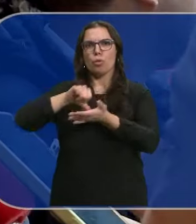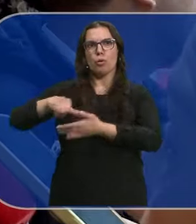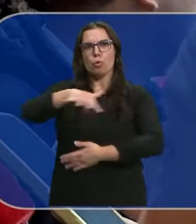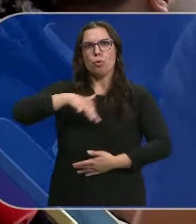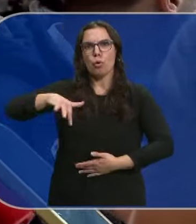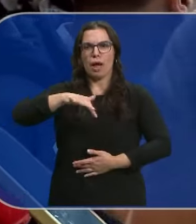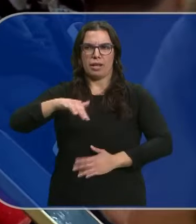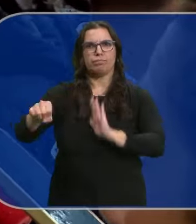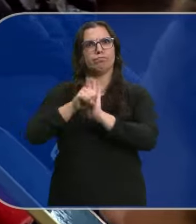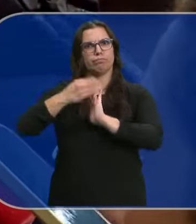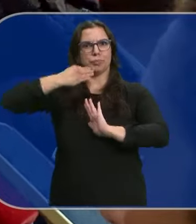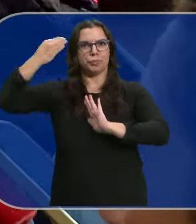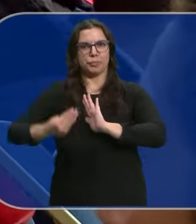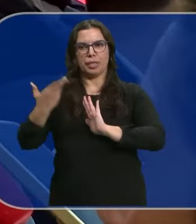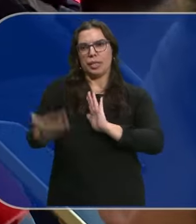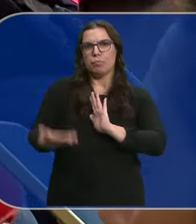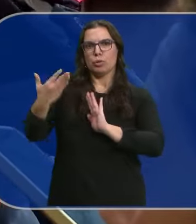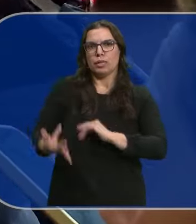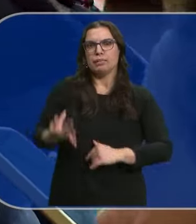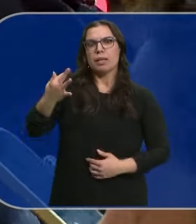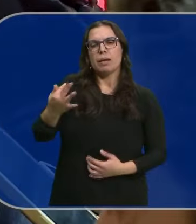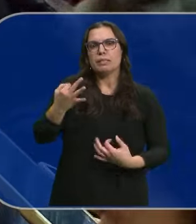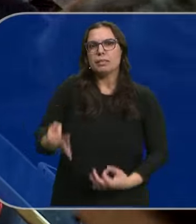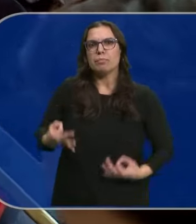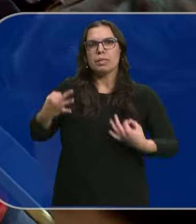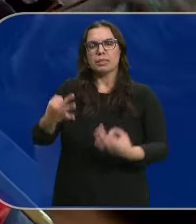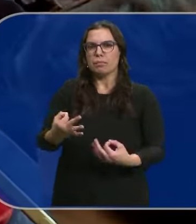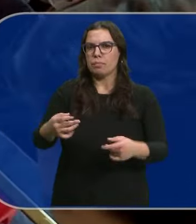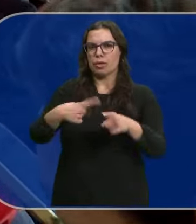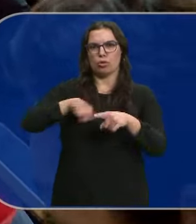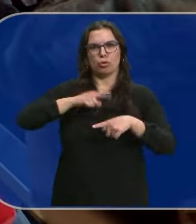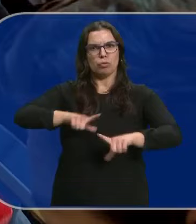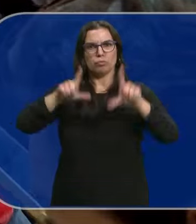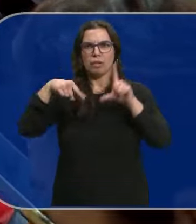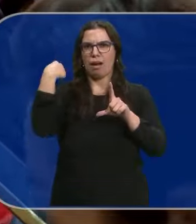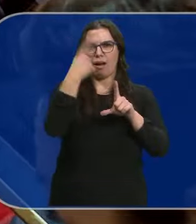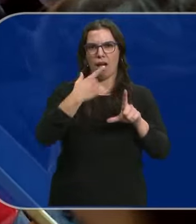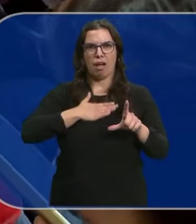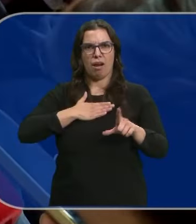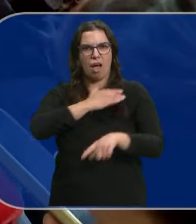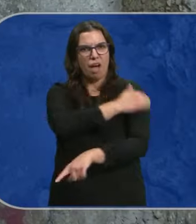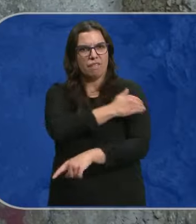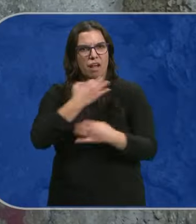Y con el aval de nuestra firma siempre por delante y nuestras siglas